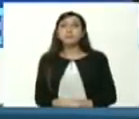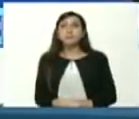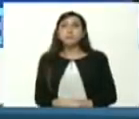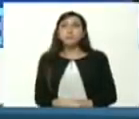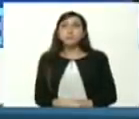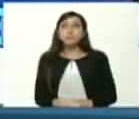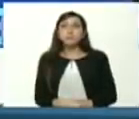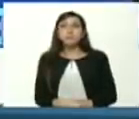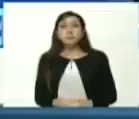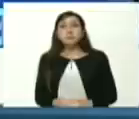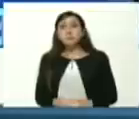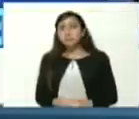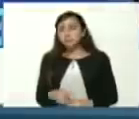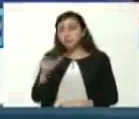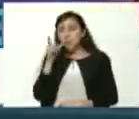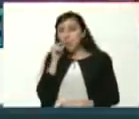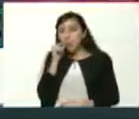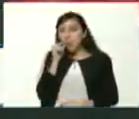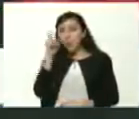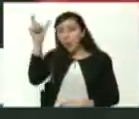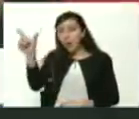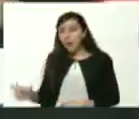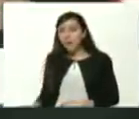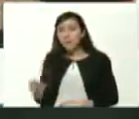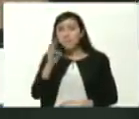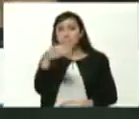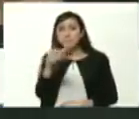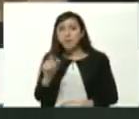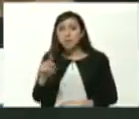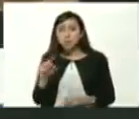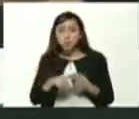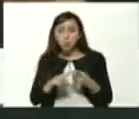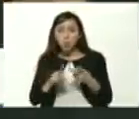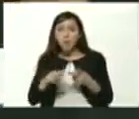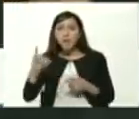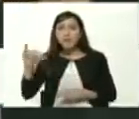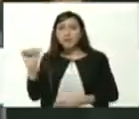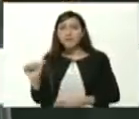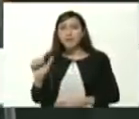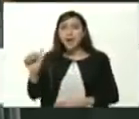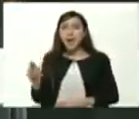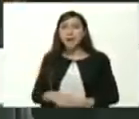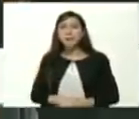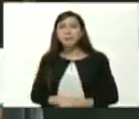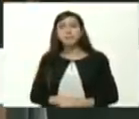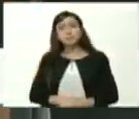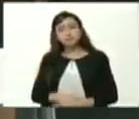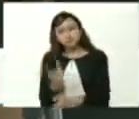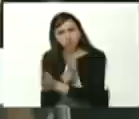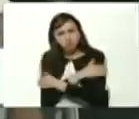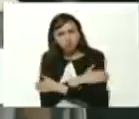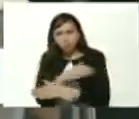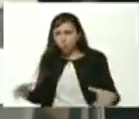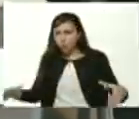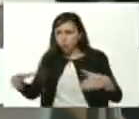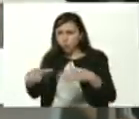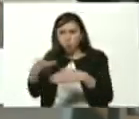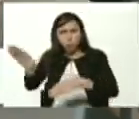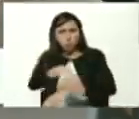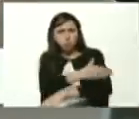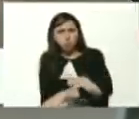Pedro González Eizaad Dugarte Vamos a dar un aplauso al grupo El Ensamble